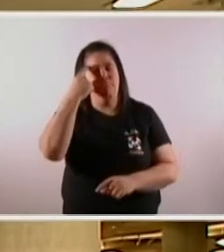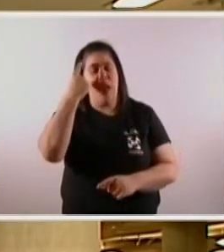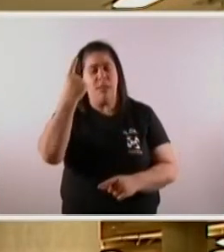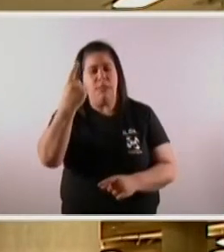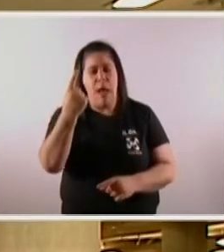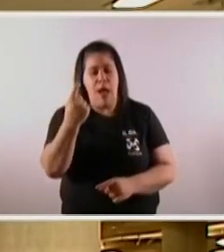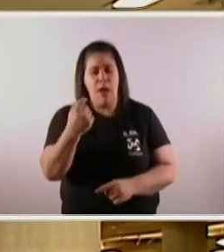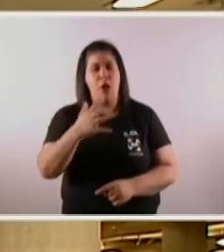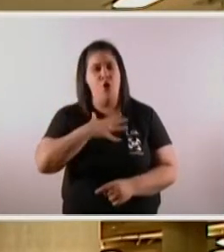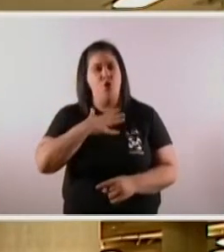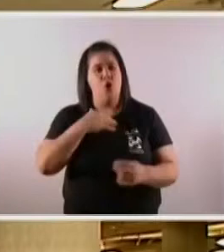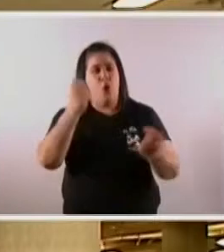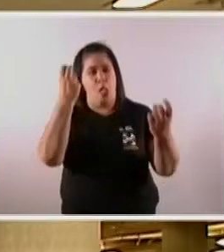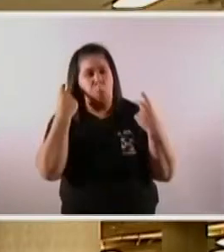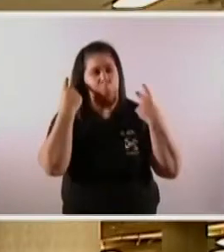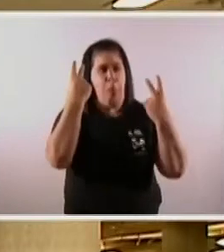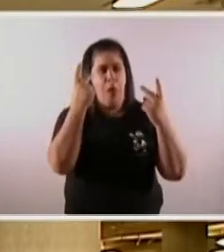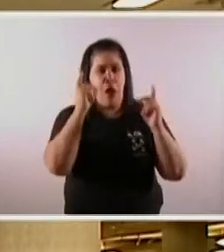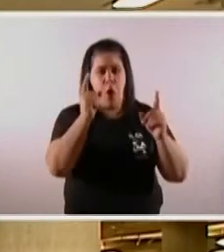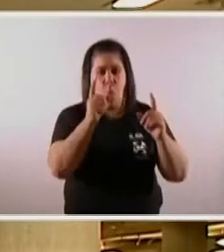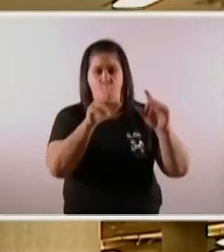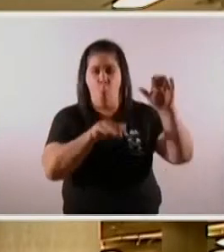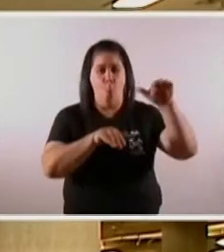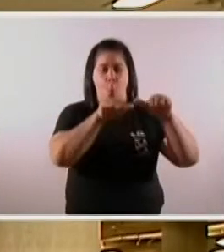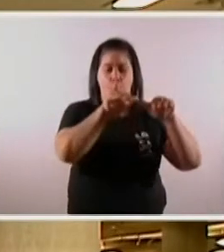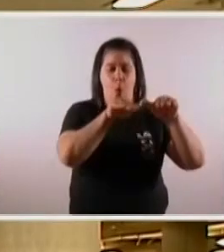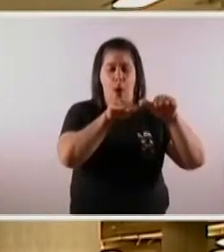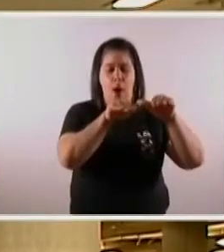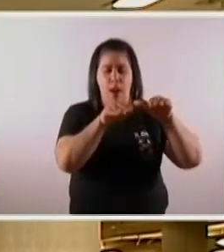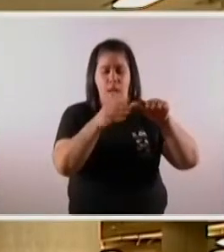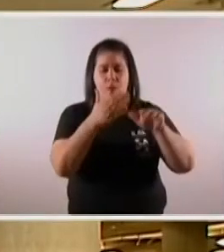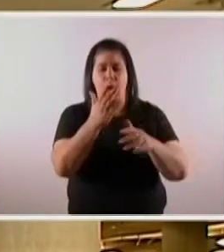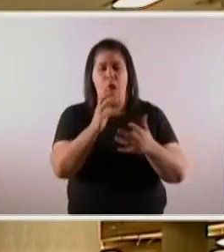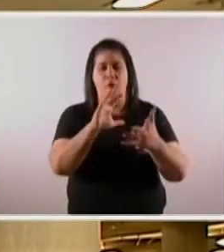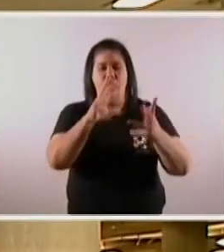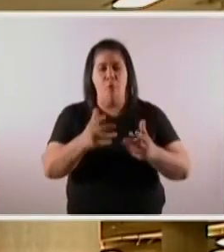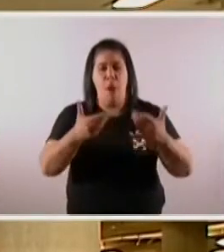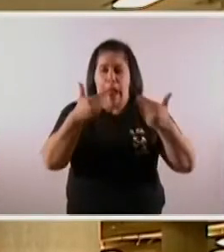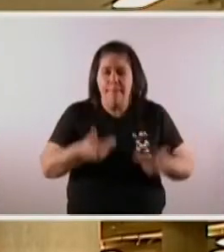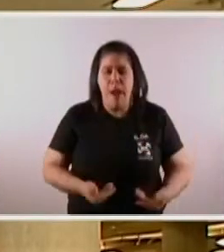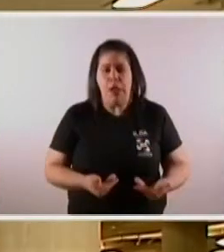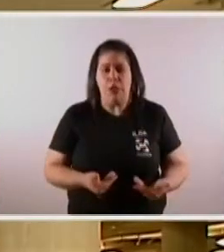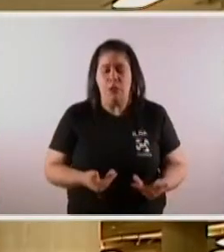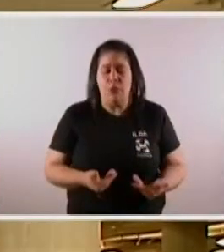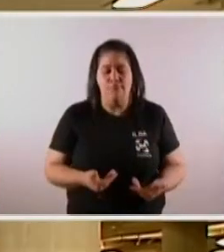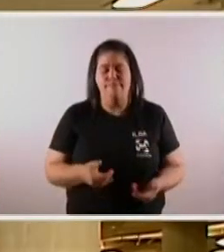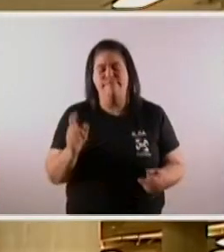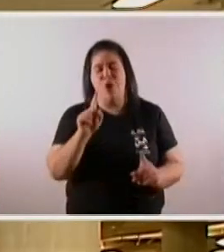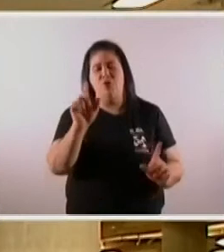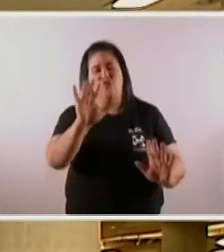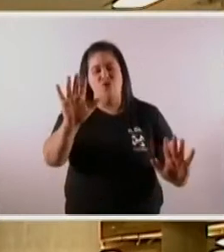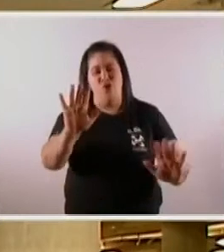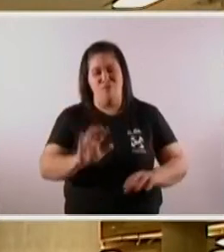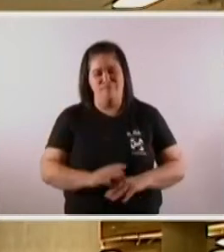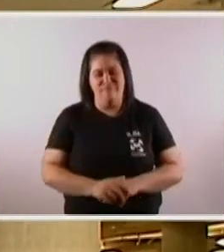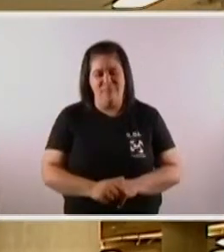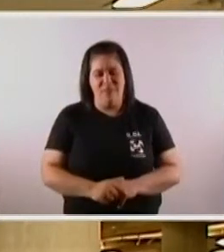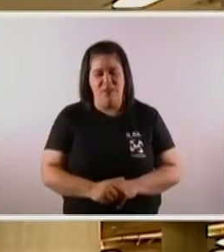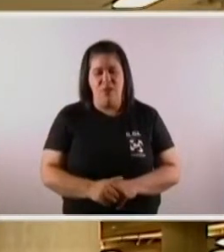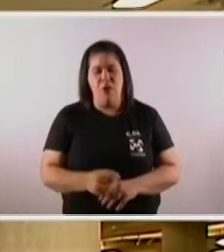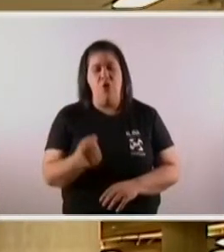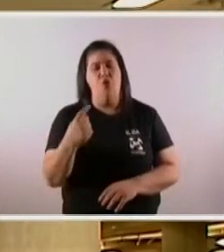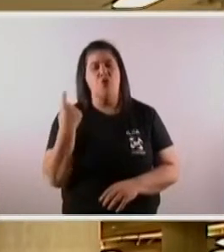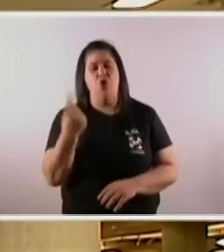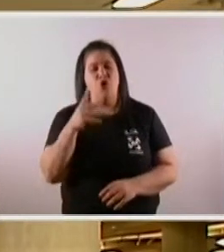politizando la discusión, elevando la confrontación, llevándolo al plano personal. Pero no. Nosotros no